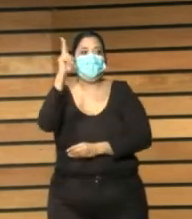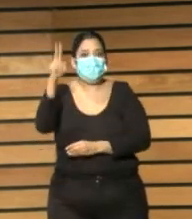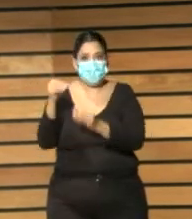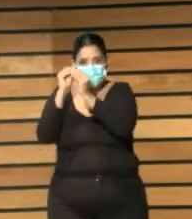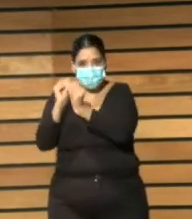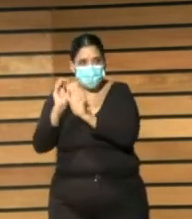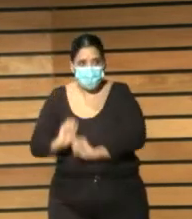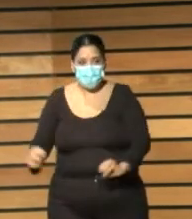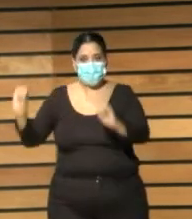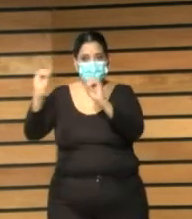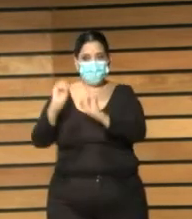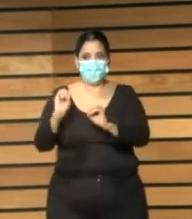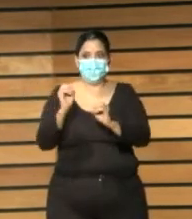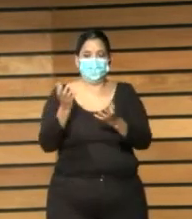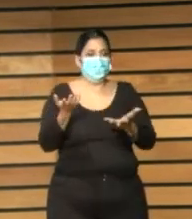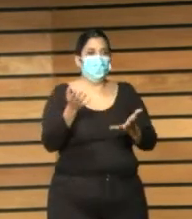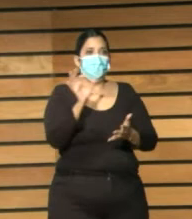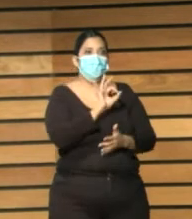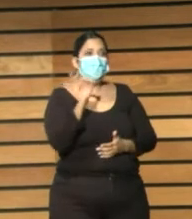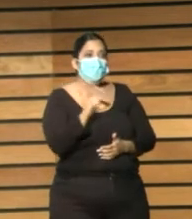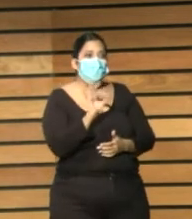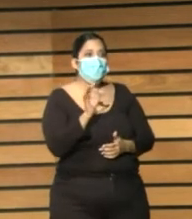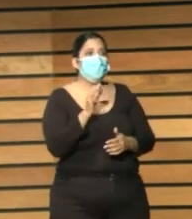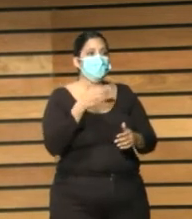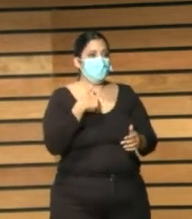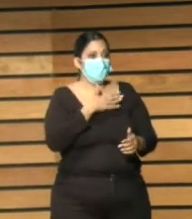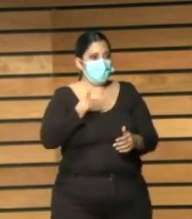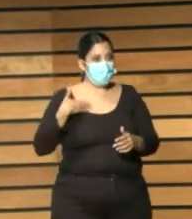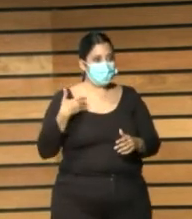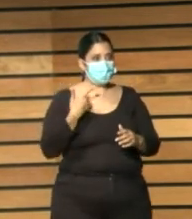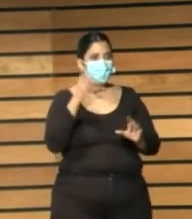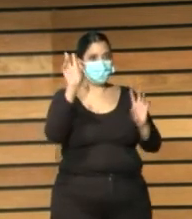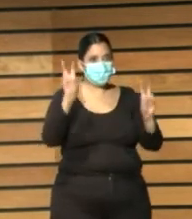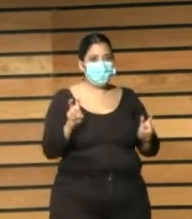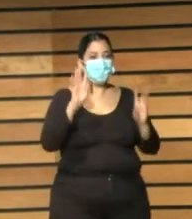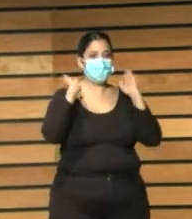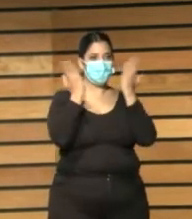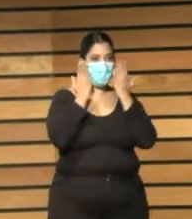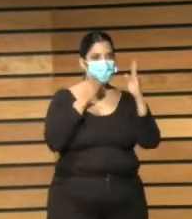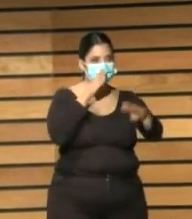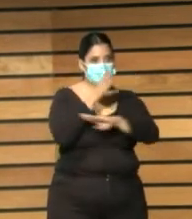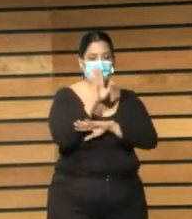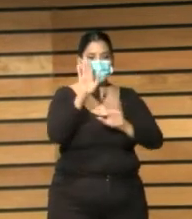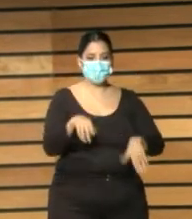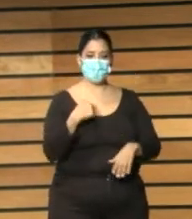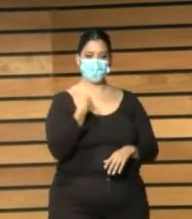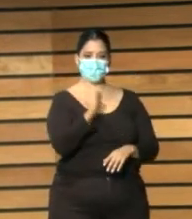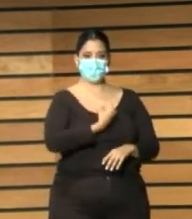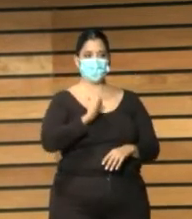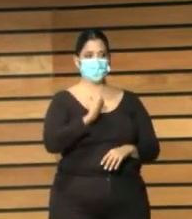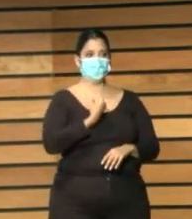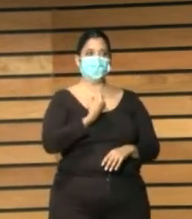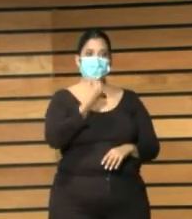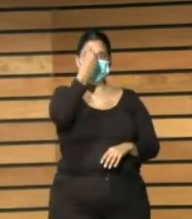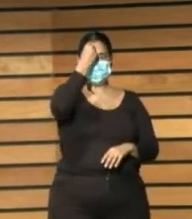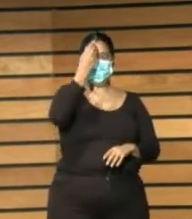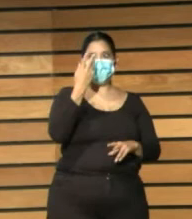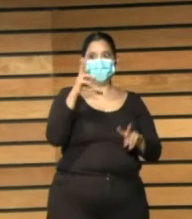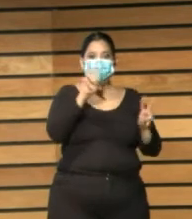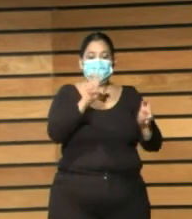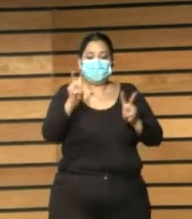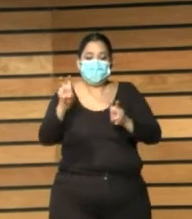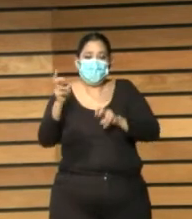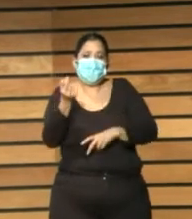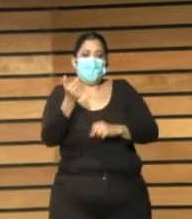tienes que ir porque nadie te quiere acompañar y vas tú solo no será que nos falta un poco todas esas cuestiones básicas para